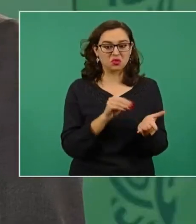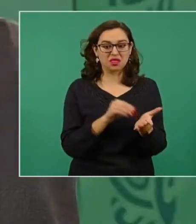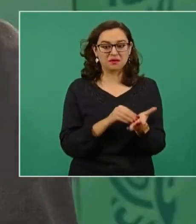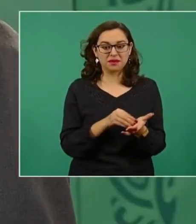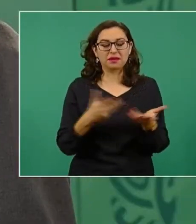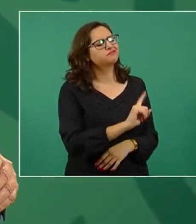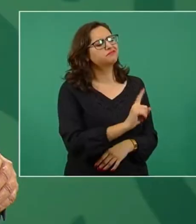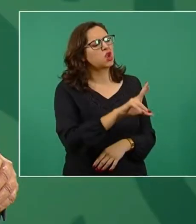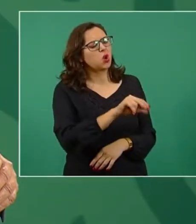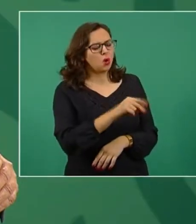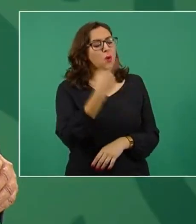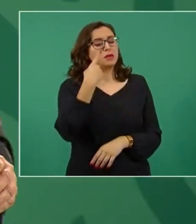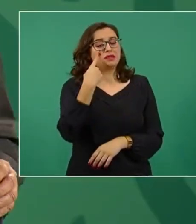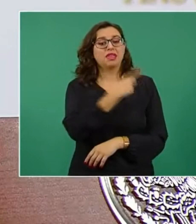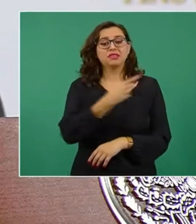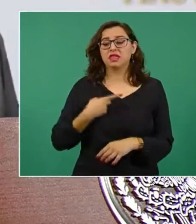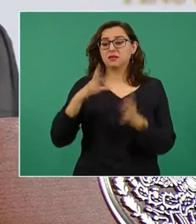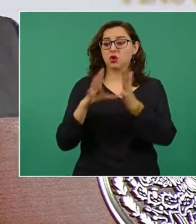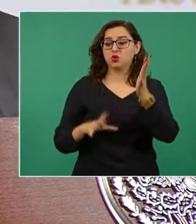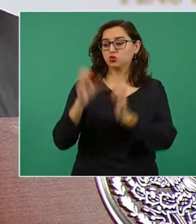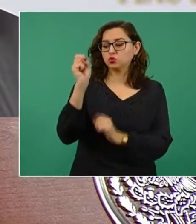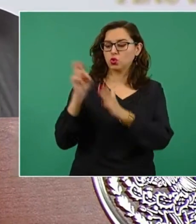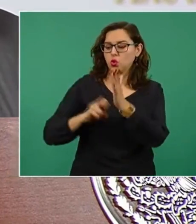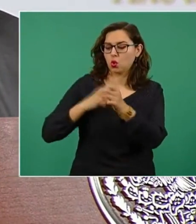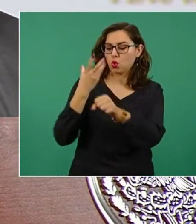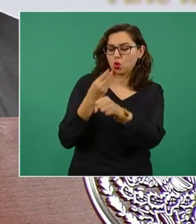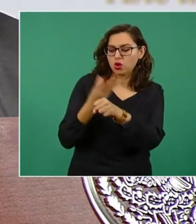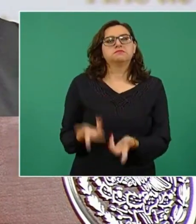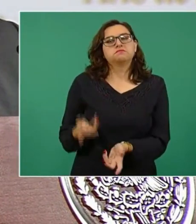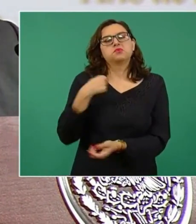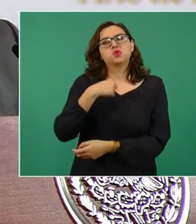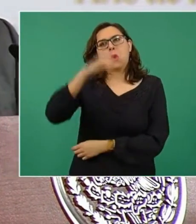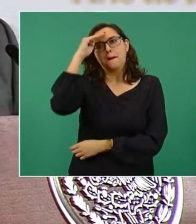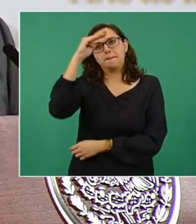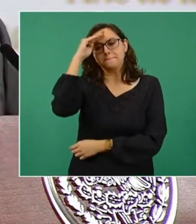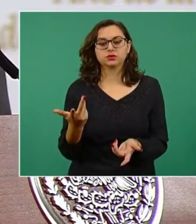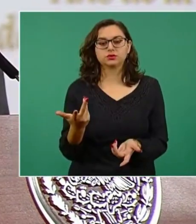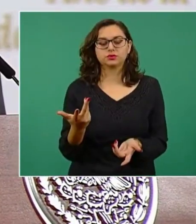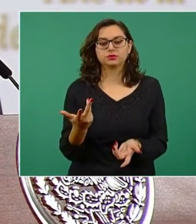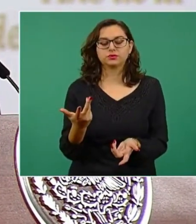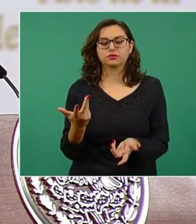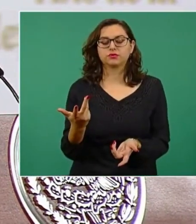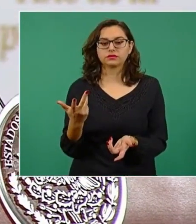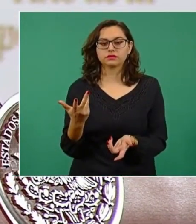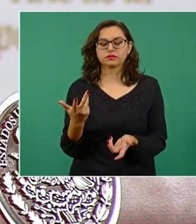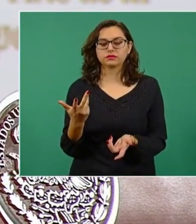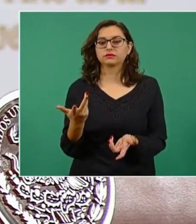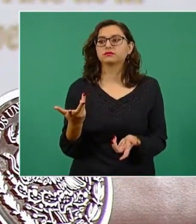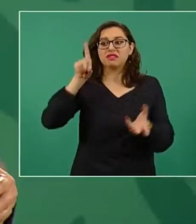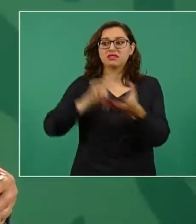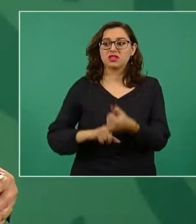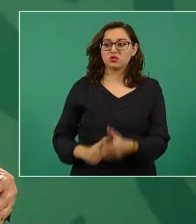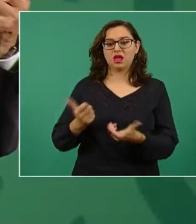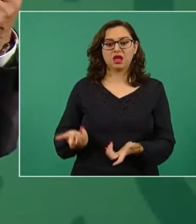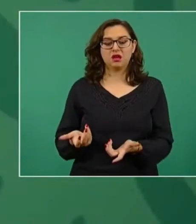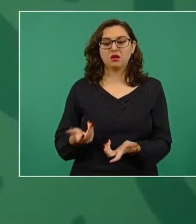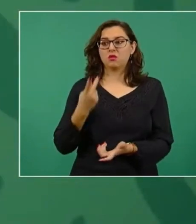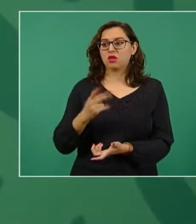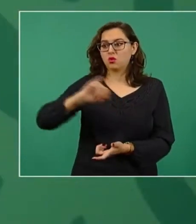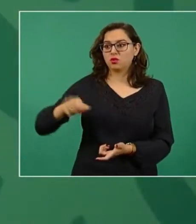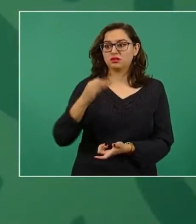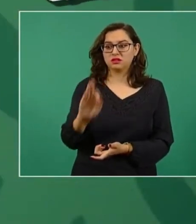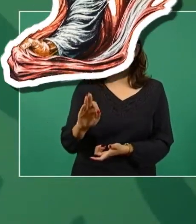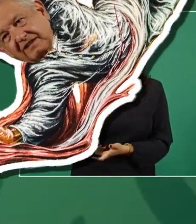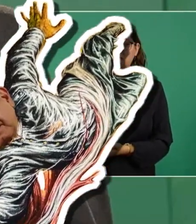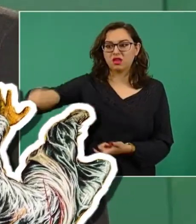no impartir justicia. Y yo pienso que los mismos miembros del Poder Judicial deberían de tomar